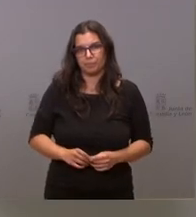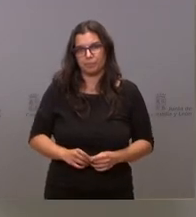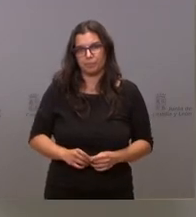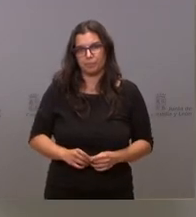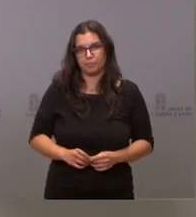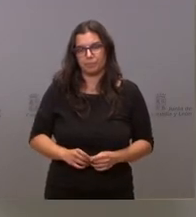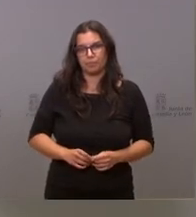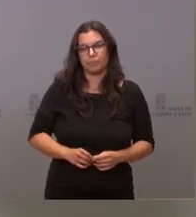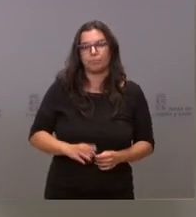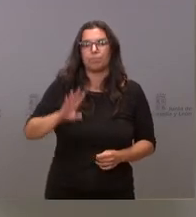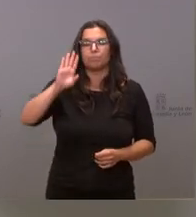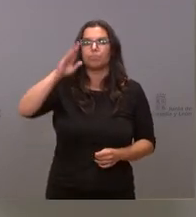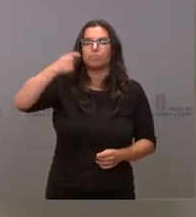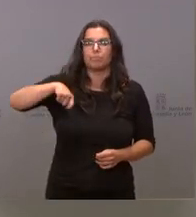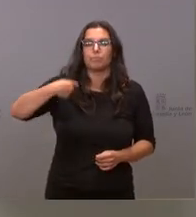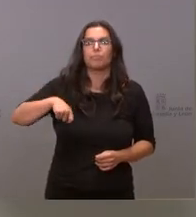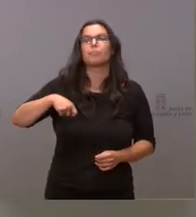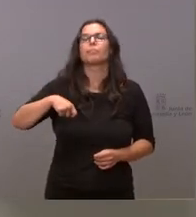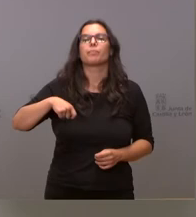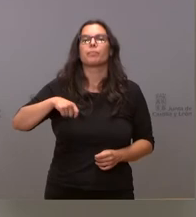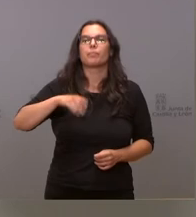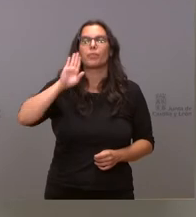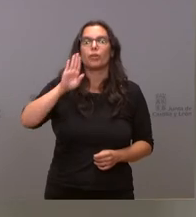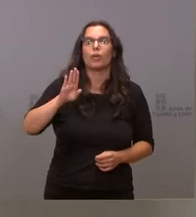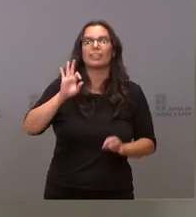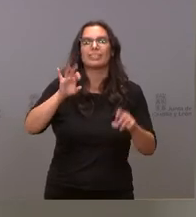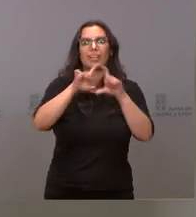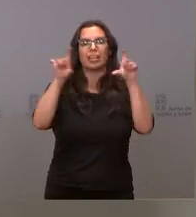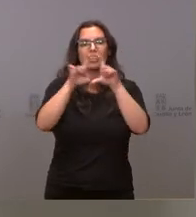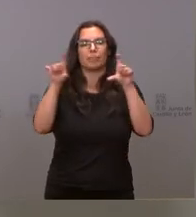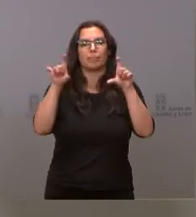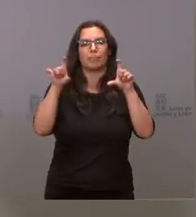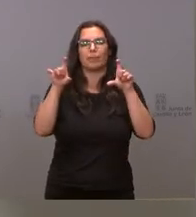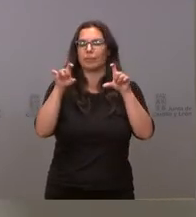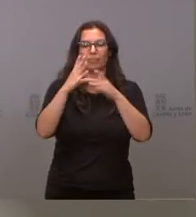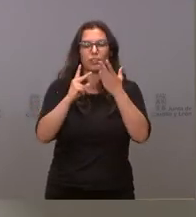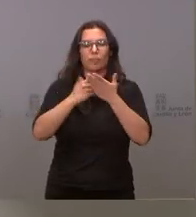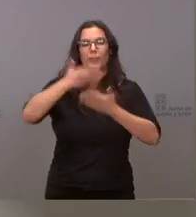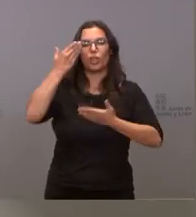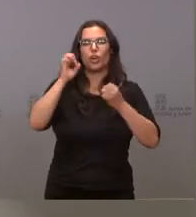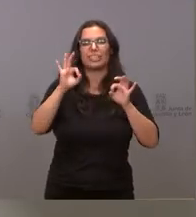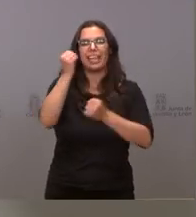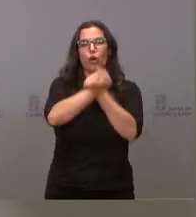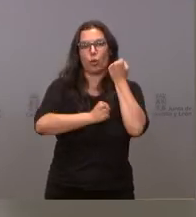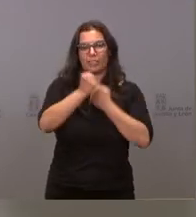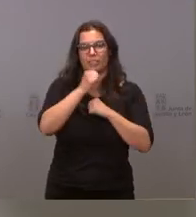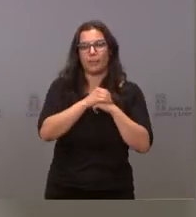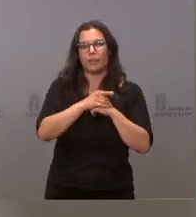Sí, presidente. Rafael Daniel, del Economista. Dos cosas que quería plantear. Una, no sé si tienen datos de dónde ha sido,